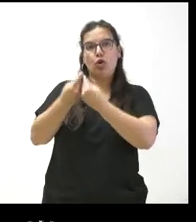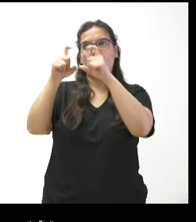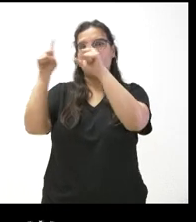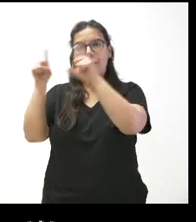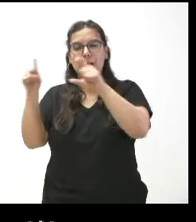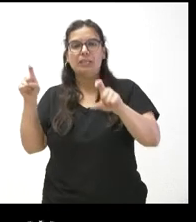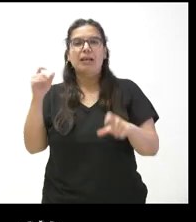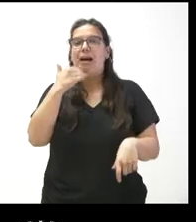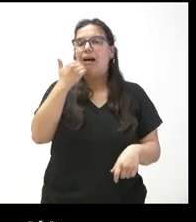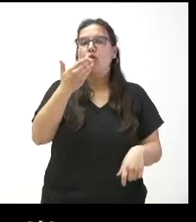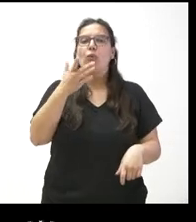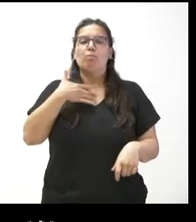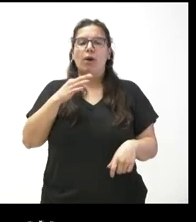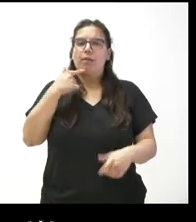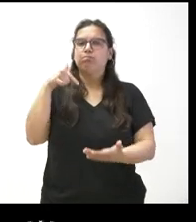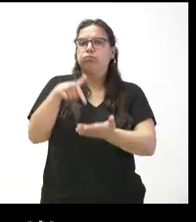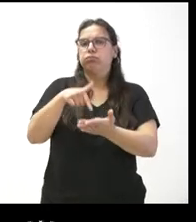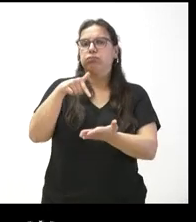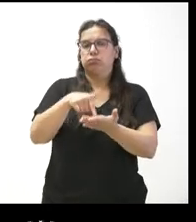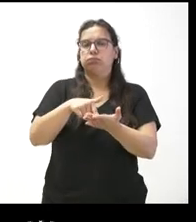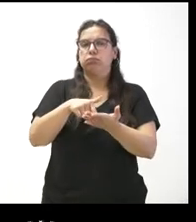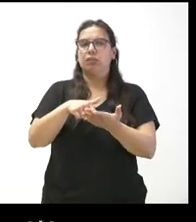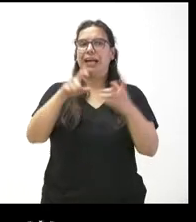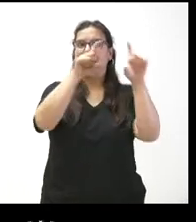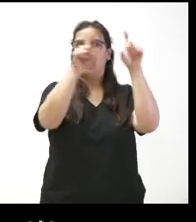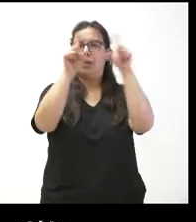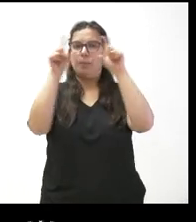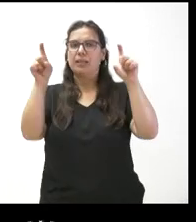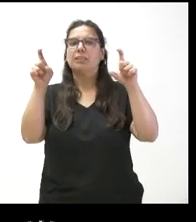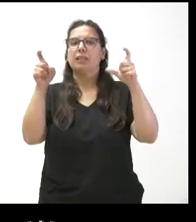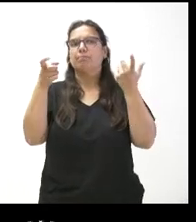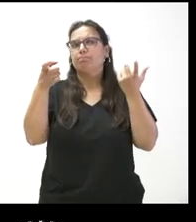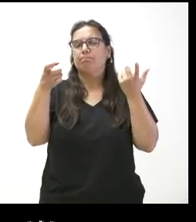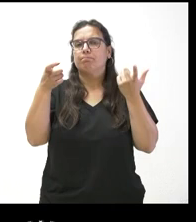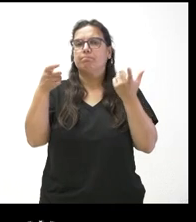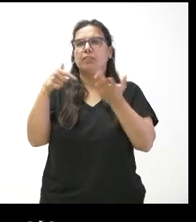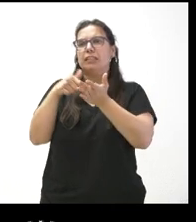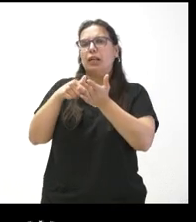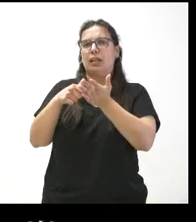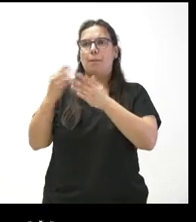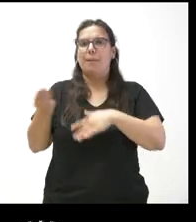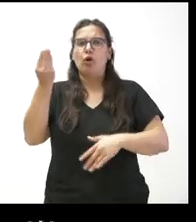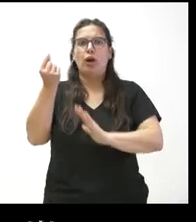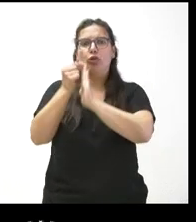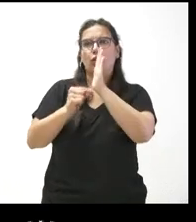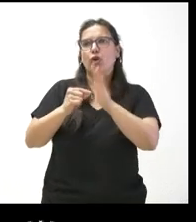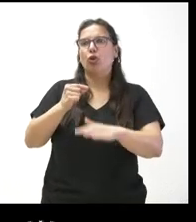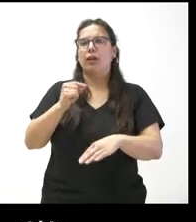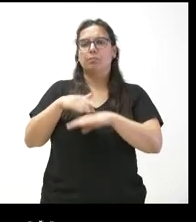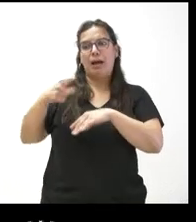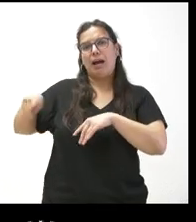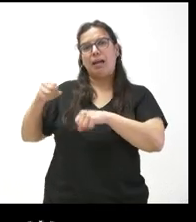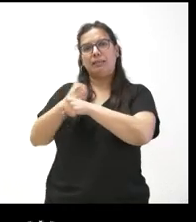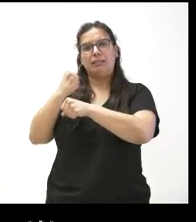puede de alguna manera exigir a las empresas algún tipo de mejora para este colectivo,